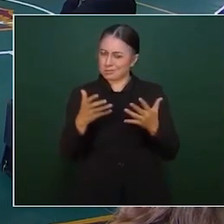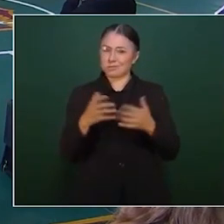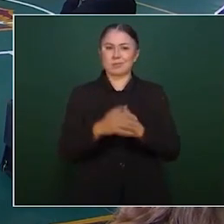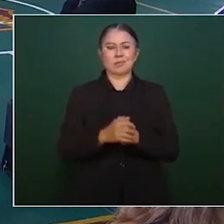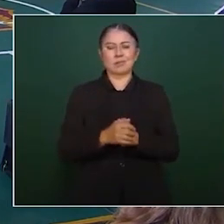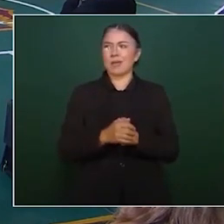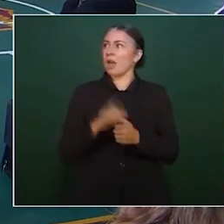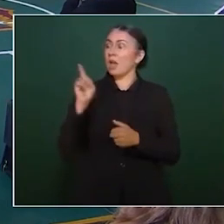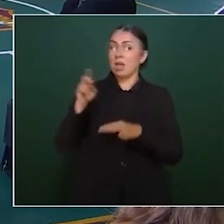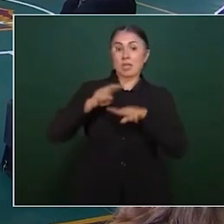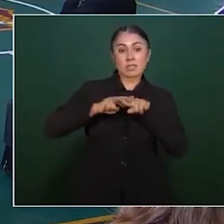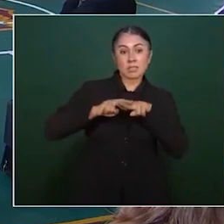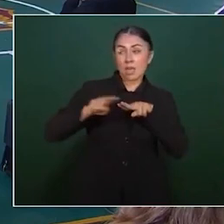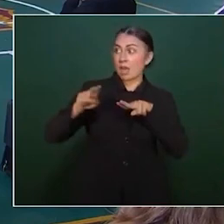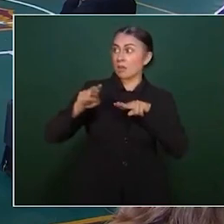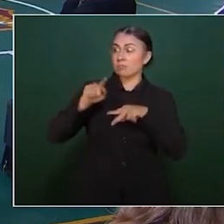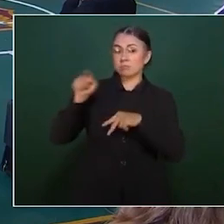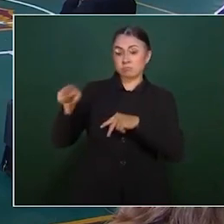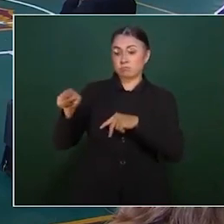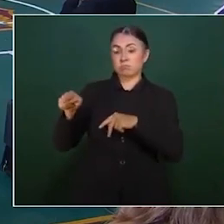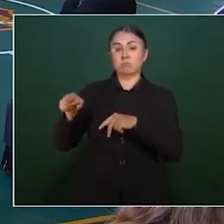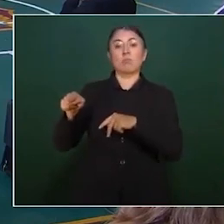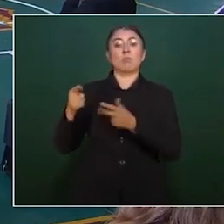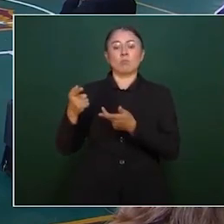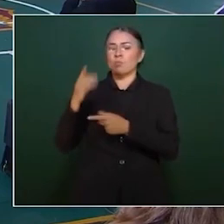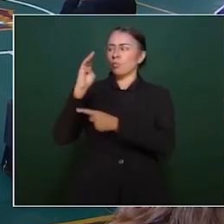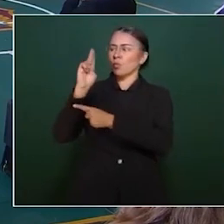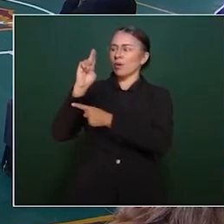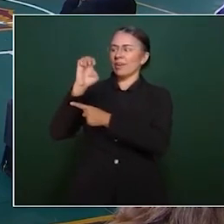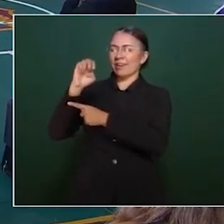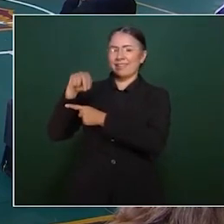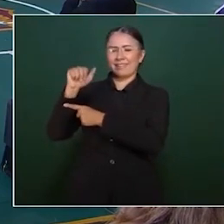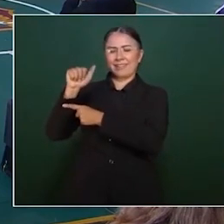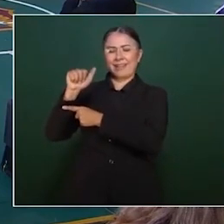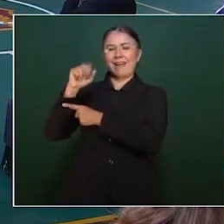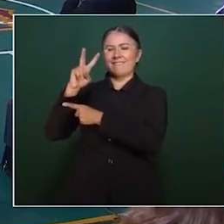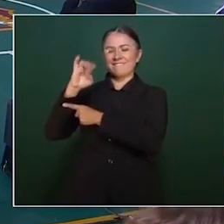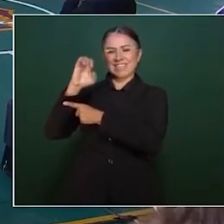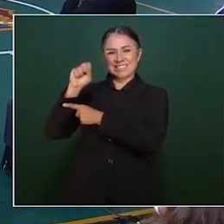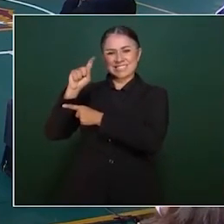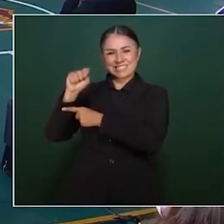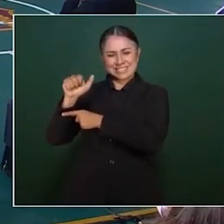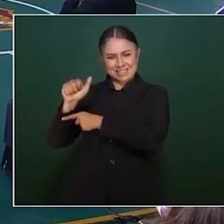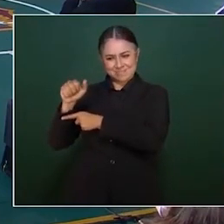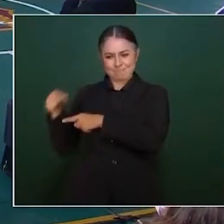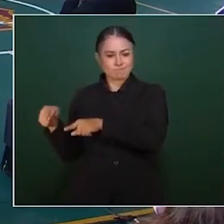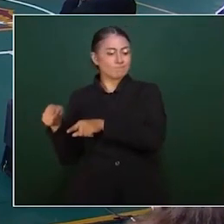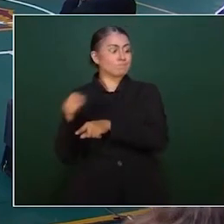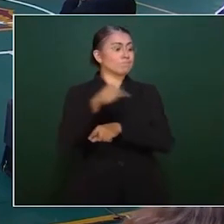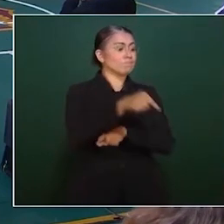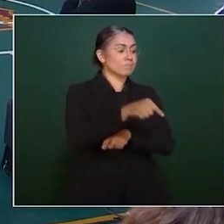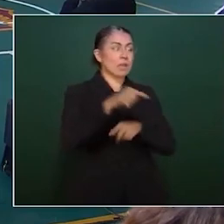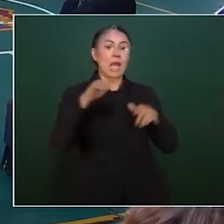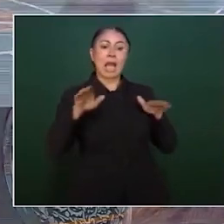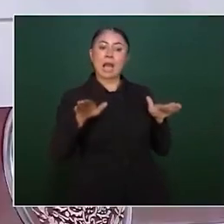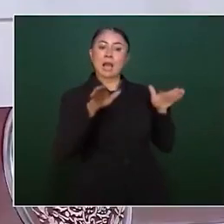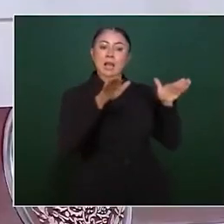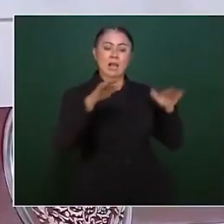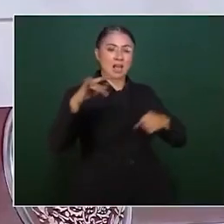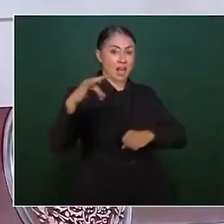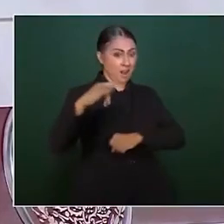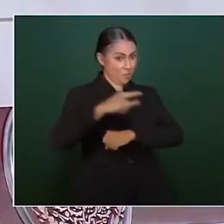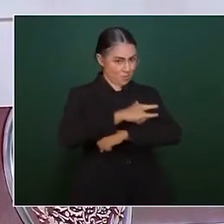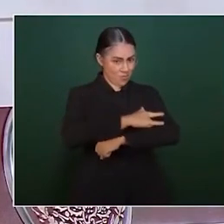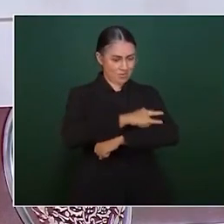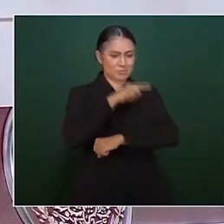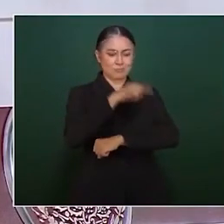que sale de la estación Buenavista y cuyo recorrido al aeropuerto será de 45 minutos. Se los